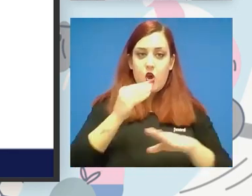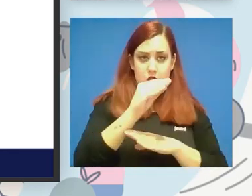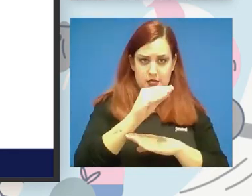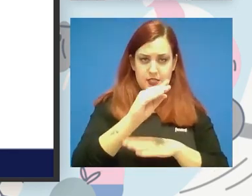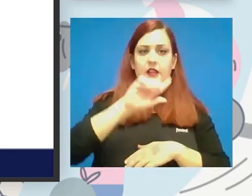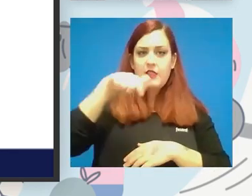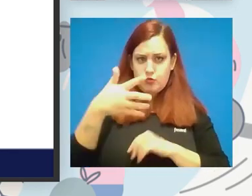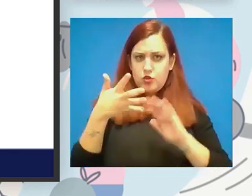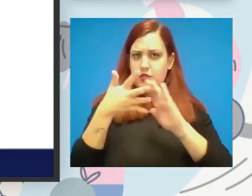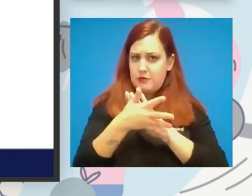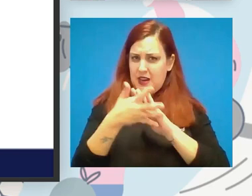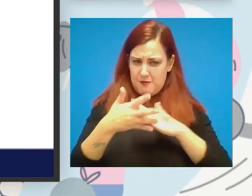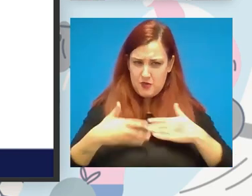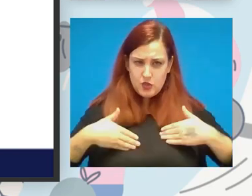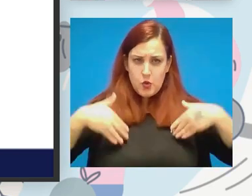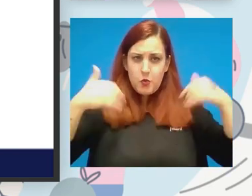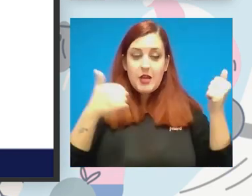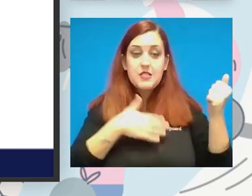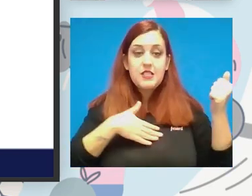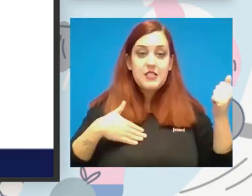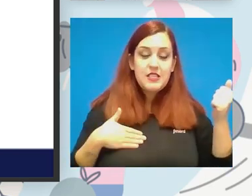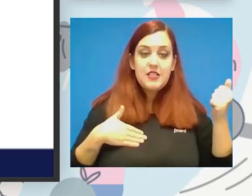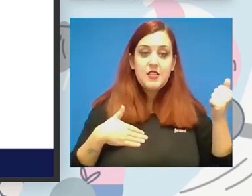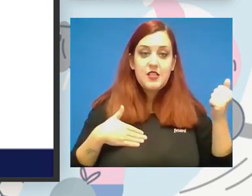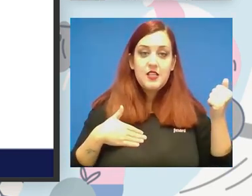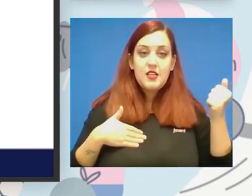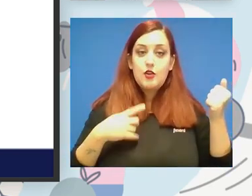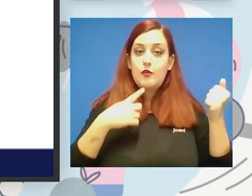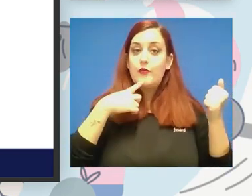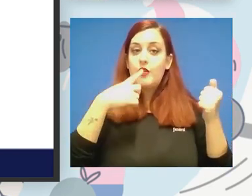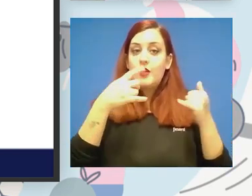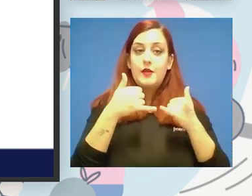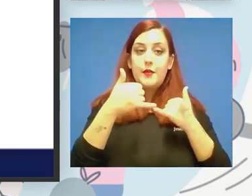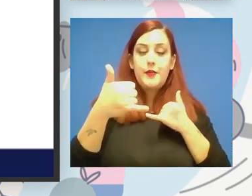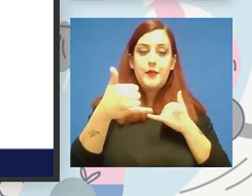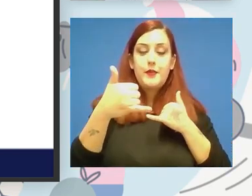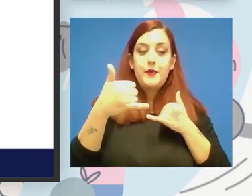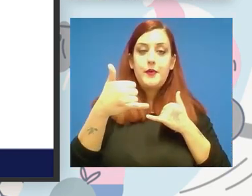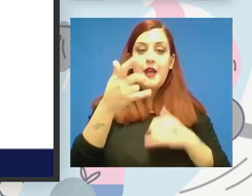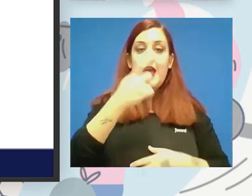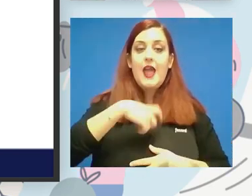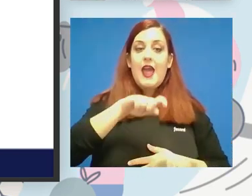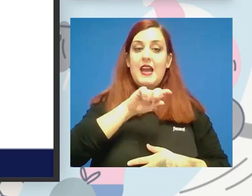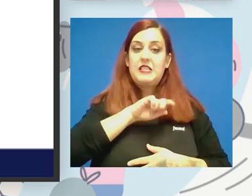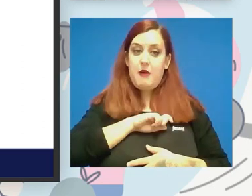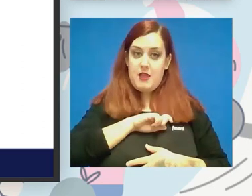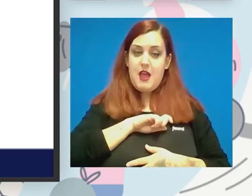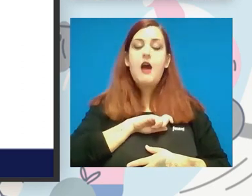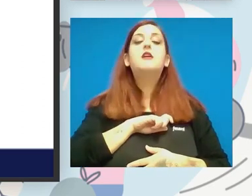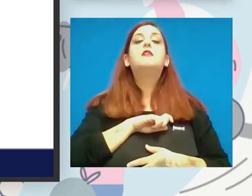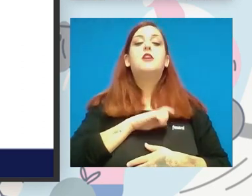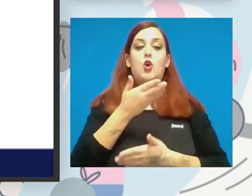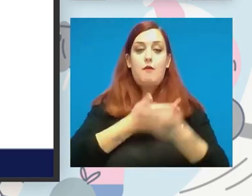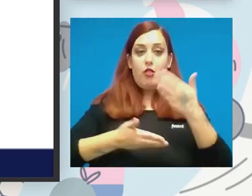veremos sí que quiero remarcar que por ejemplo una línea nueva del Team España que estamos en colaboración también con el Comité Paralímpico son